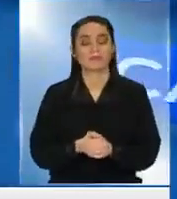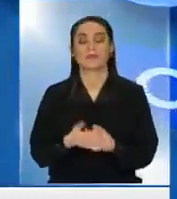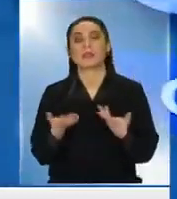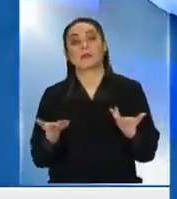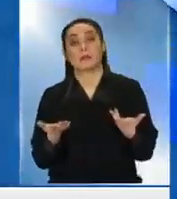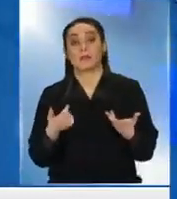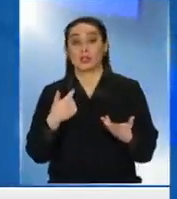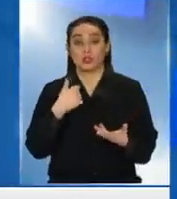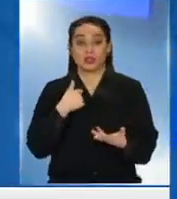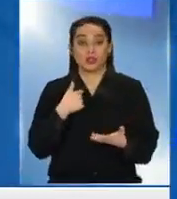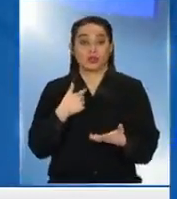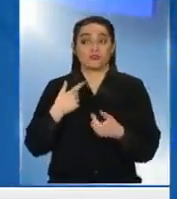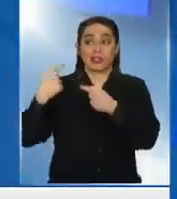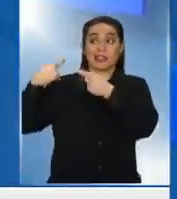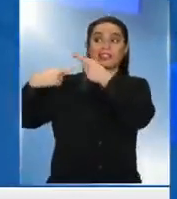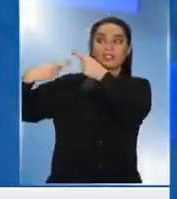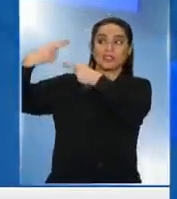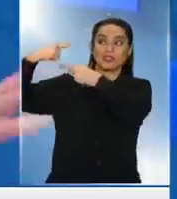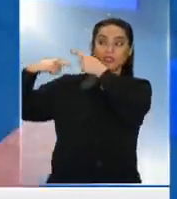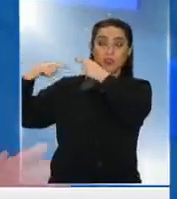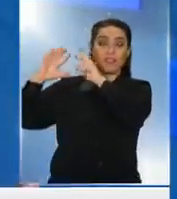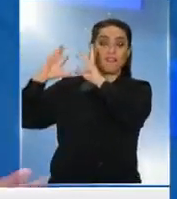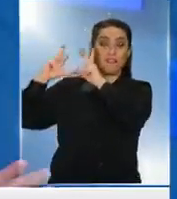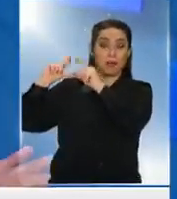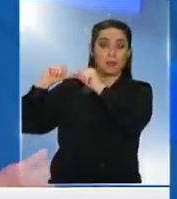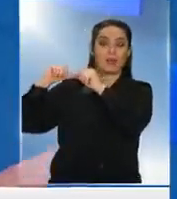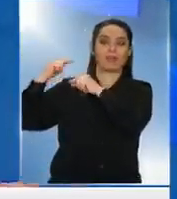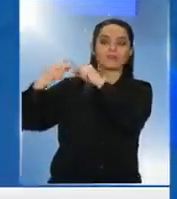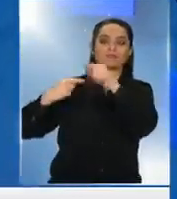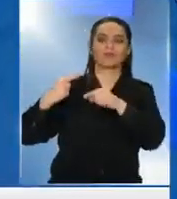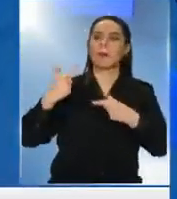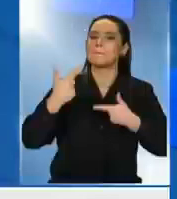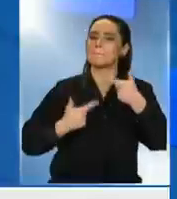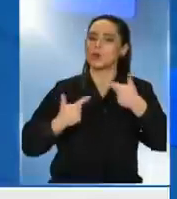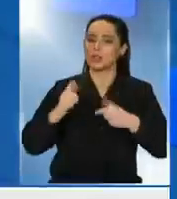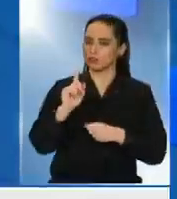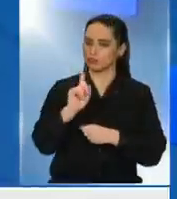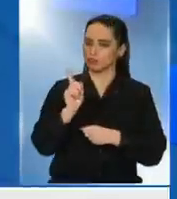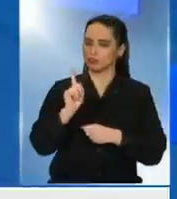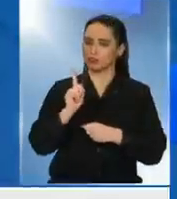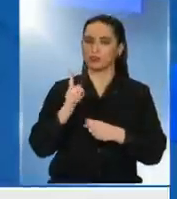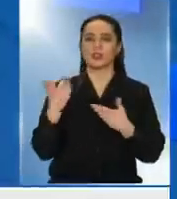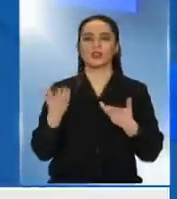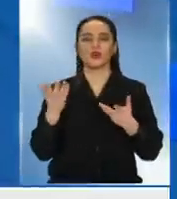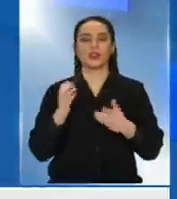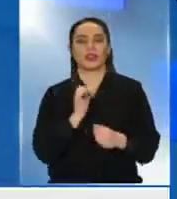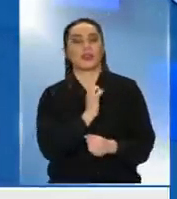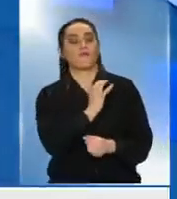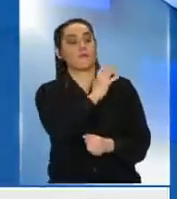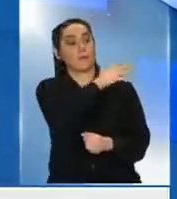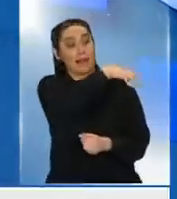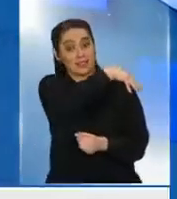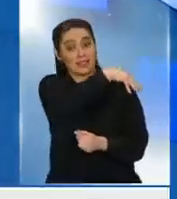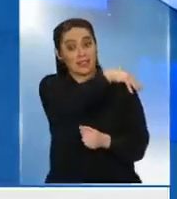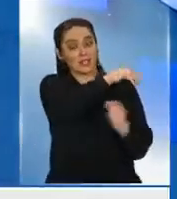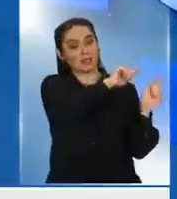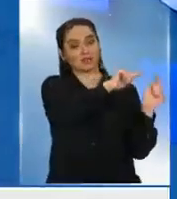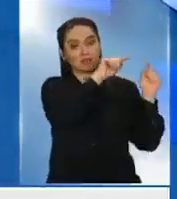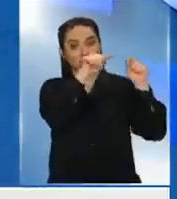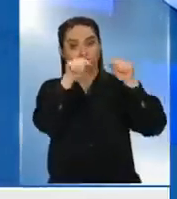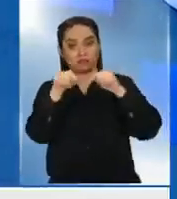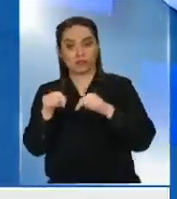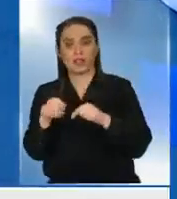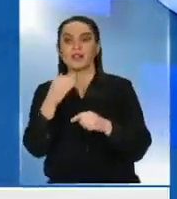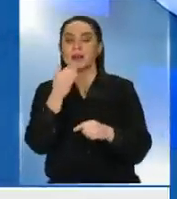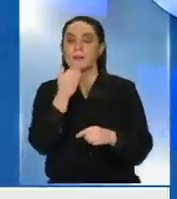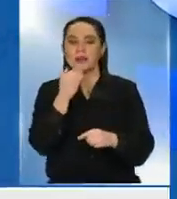que yo provengo de una historia familiar que no tiene que ver con la política, sino que tiene que ver con venir de Palestina, con haber conocido las violaciones